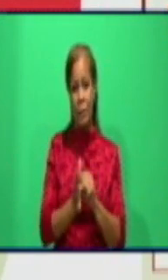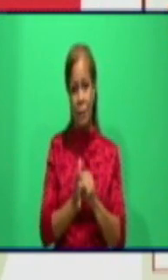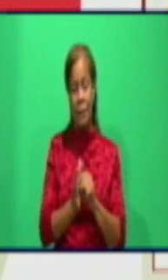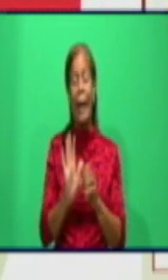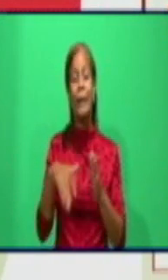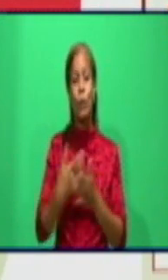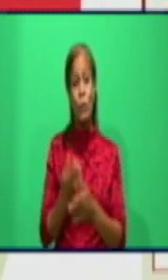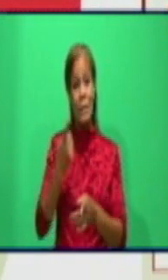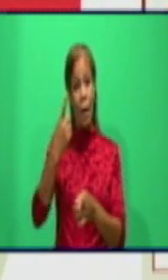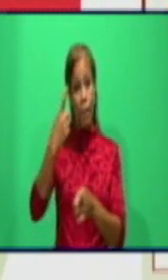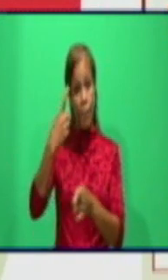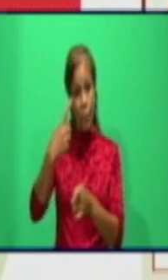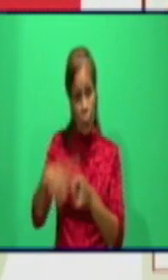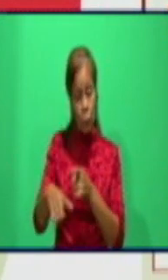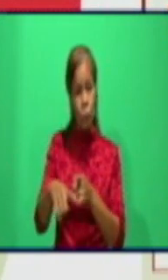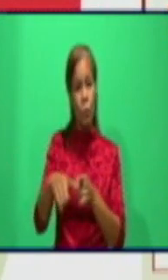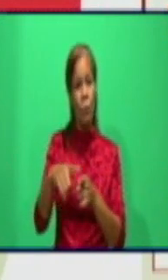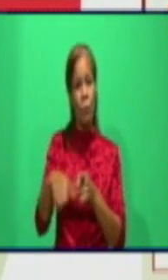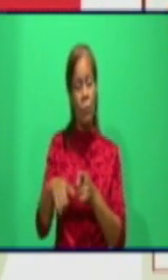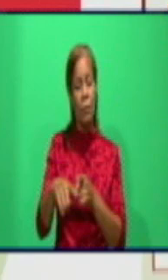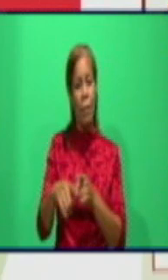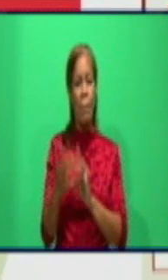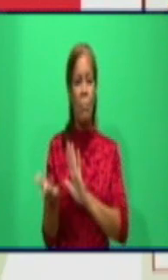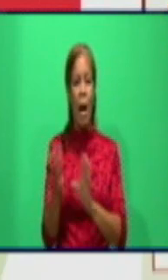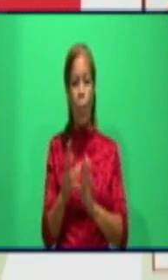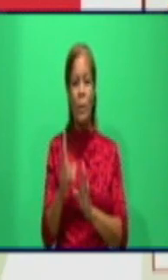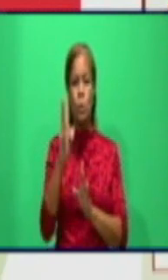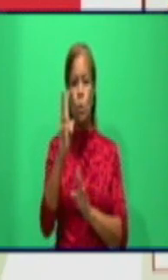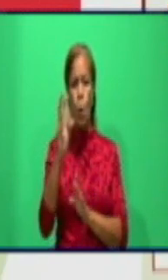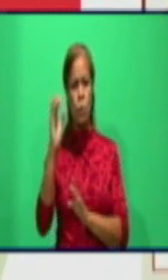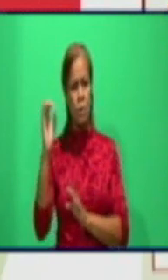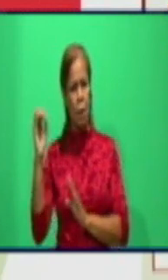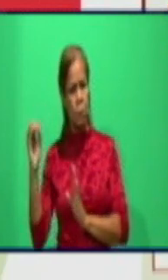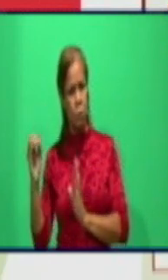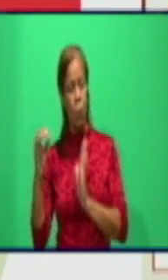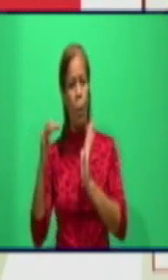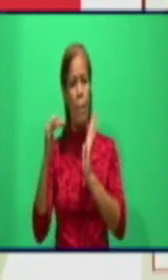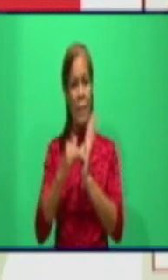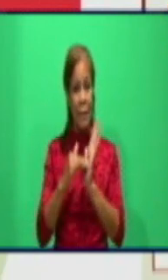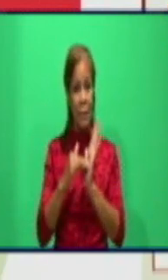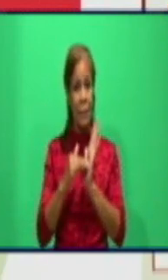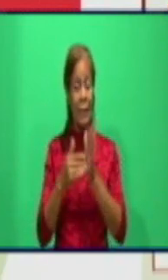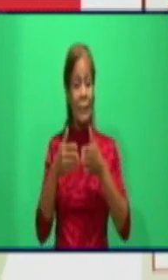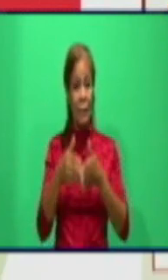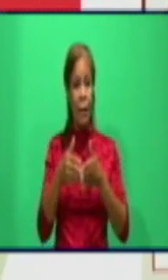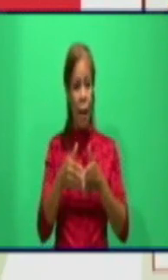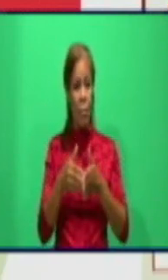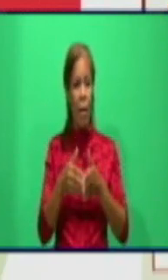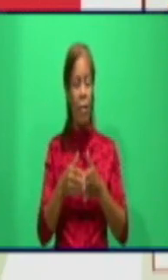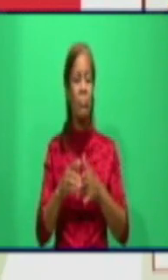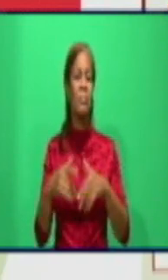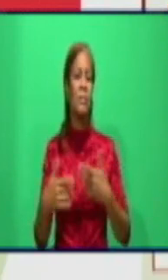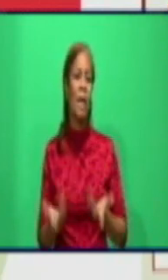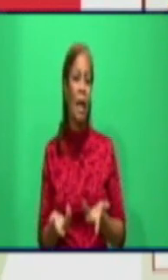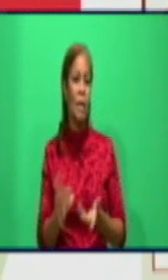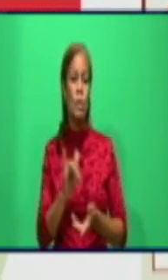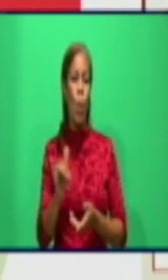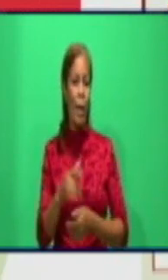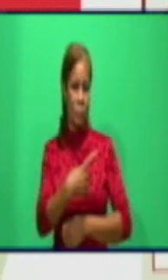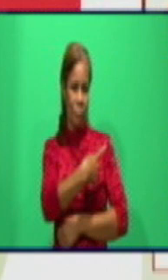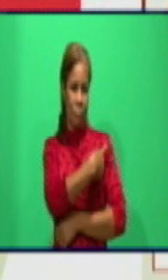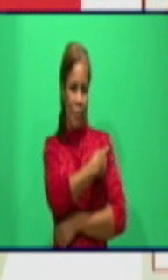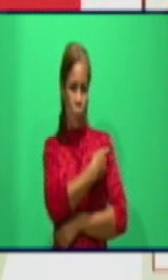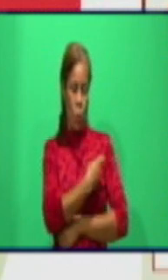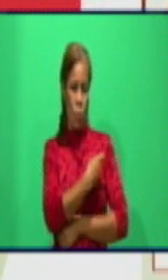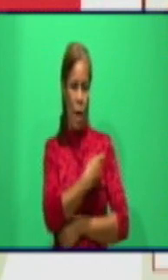que llegó a casi 200.000 Granmenses, casi un cuarto de la población de Granma, fue el Prevengobir. Bueno, todos